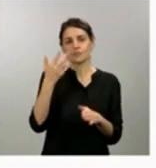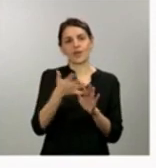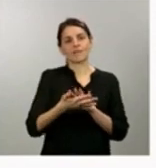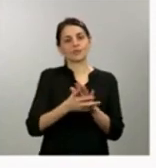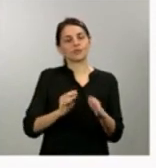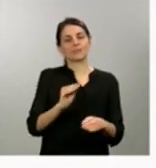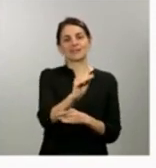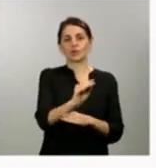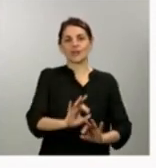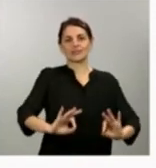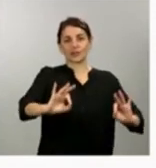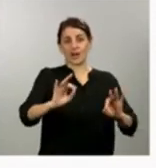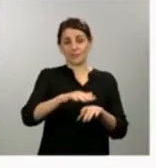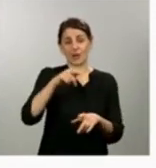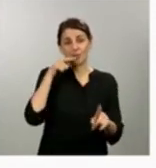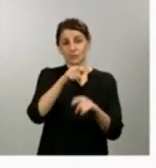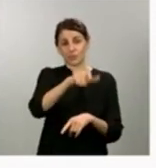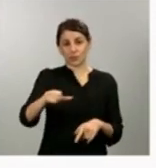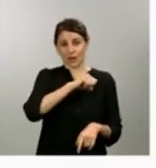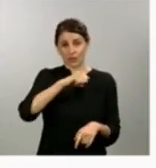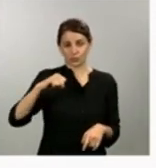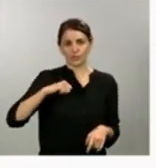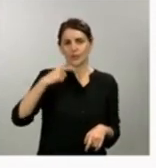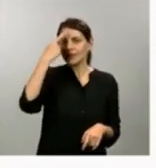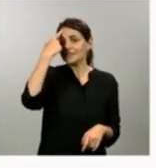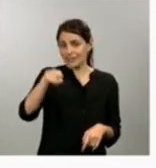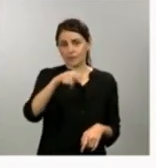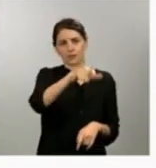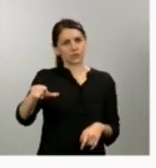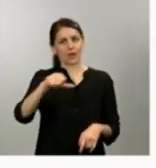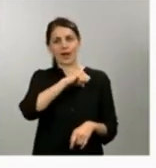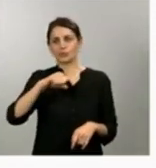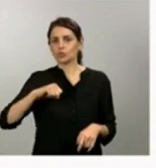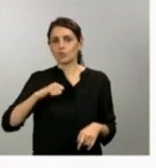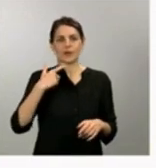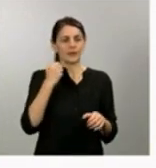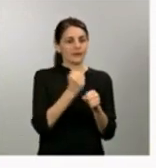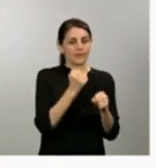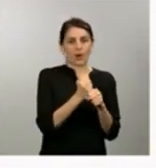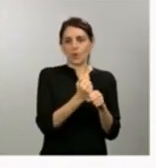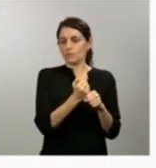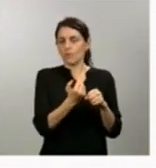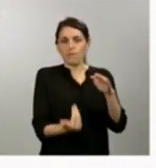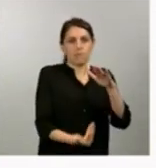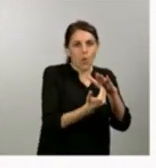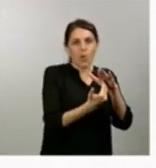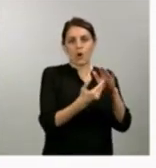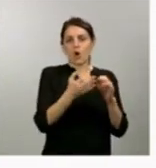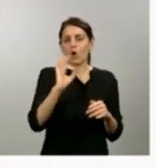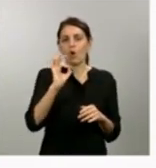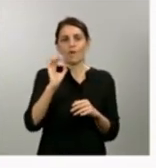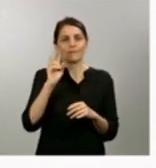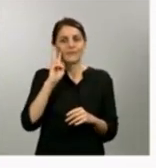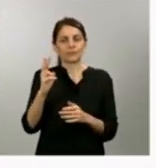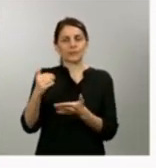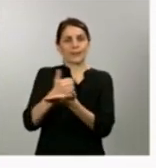cualquier autónomo que ha tenido que dejar de operar o ha tenido una caída intensa de actividad tiene